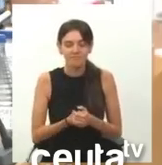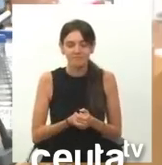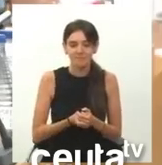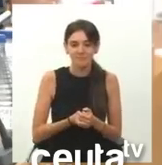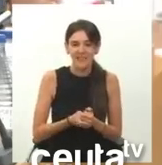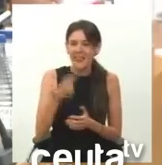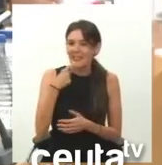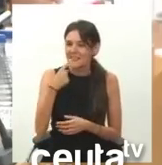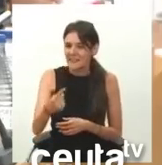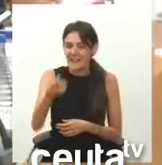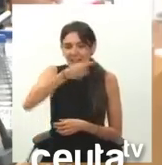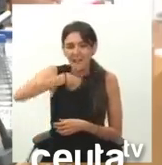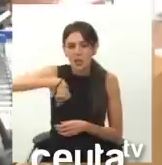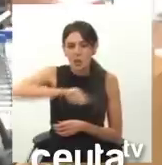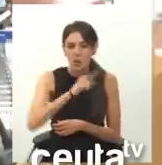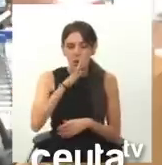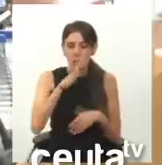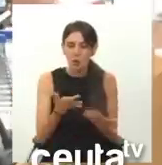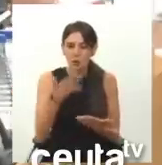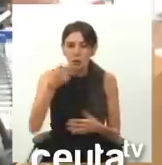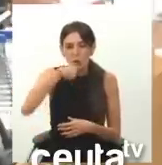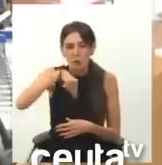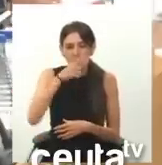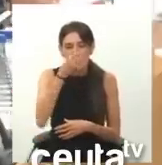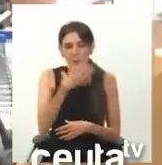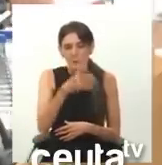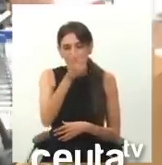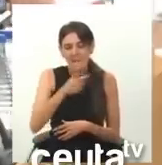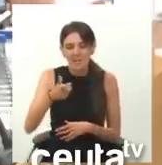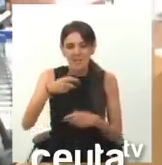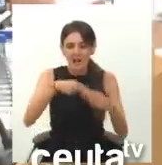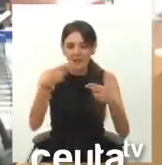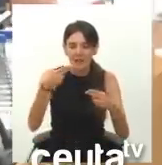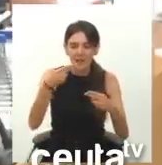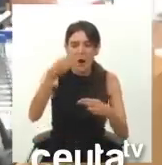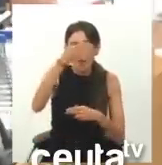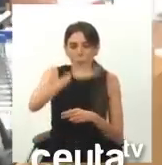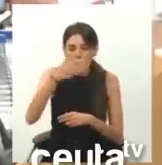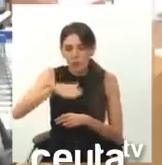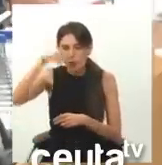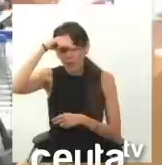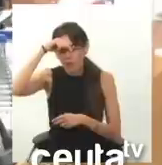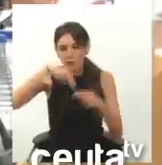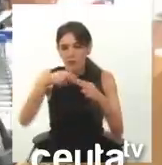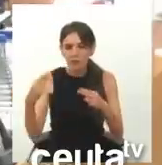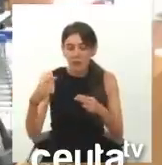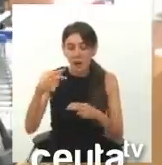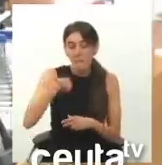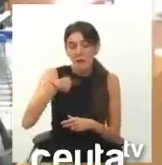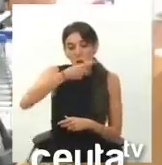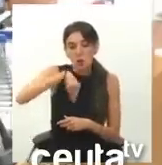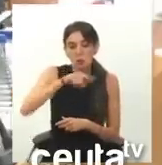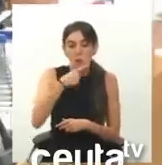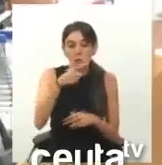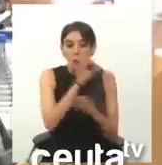que dice usted que a nosotros nos parecen bien los muertos de la frontera con Melilla. Pues, mire, nosotros no hemos